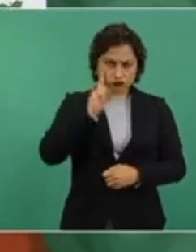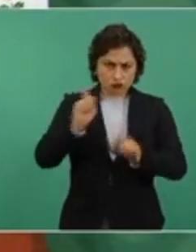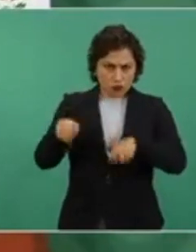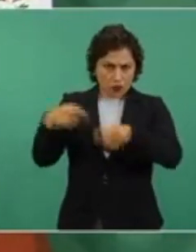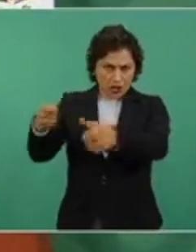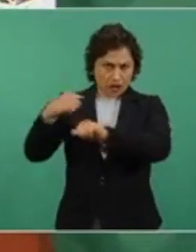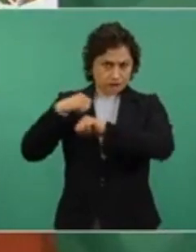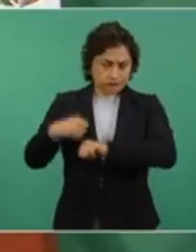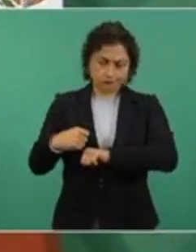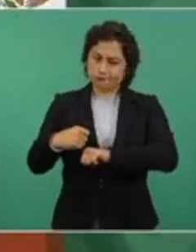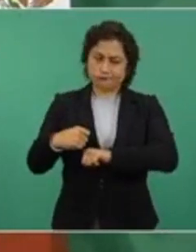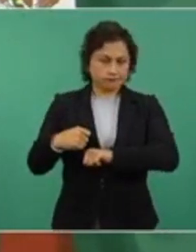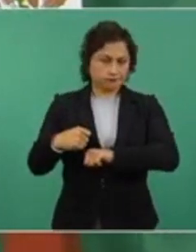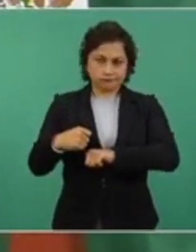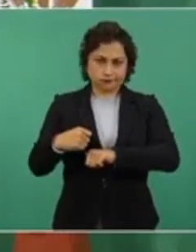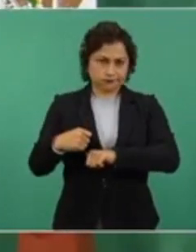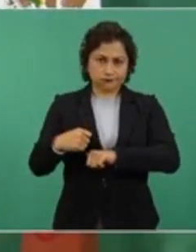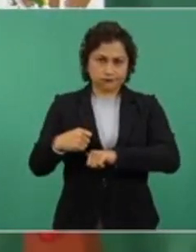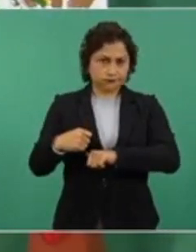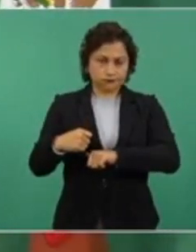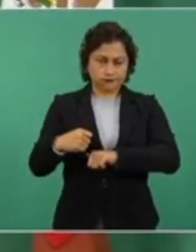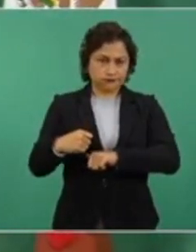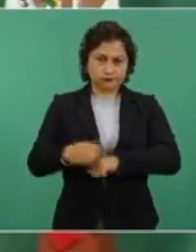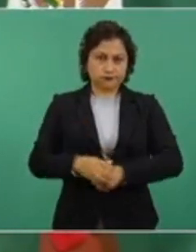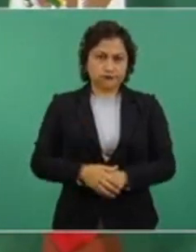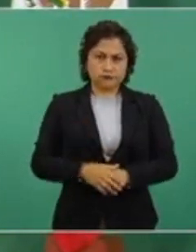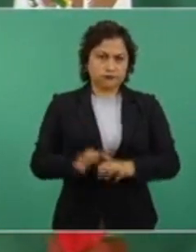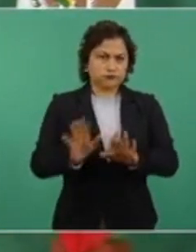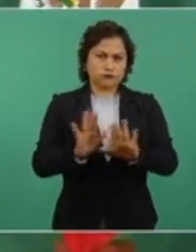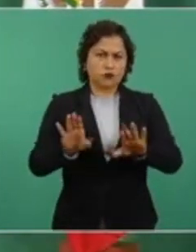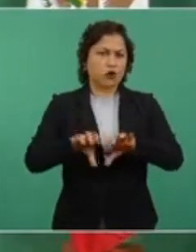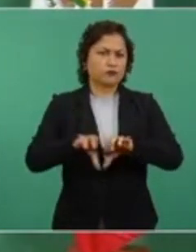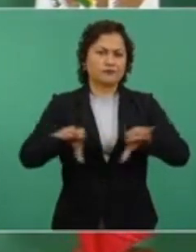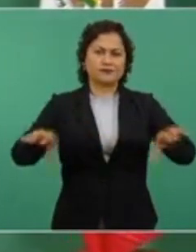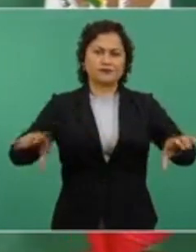del gobernador del Banco de México. Son otras cosas.